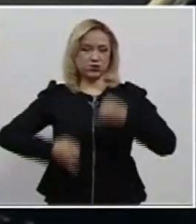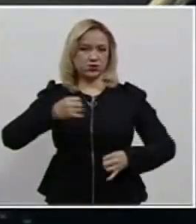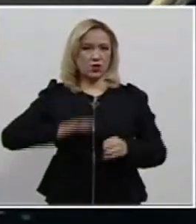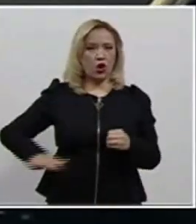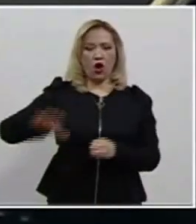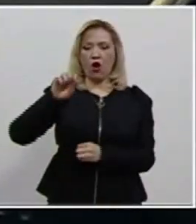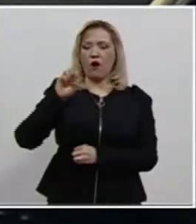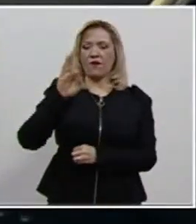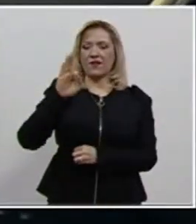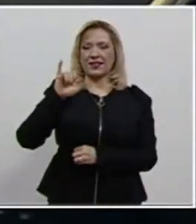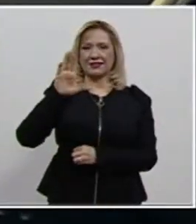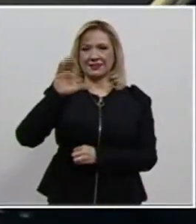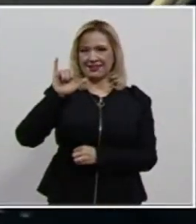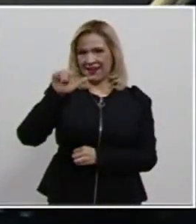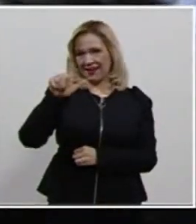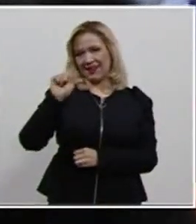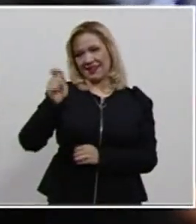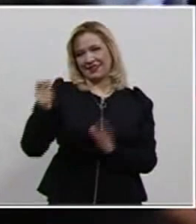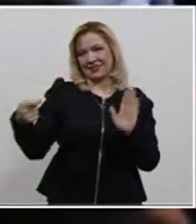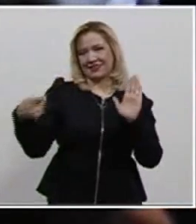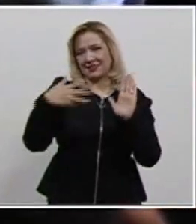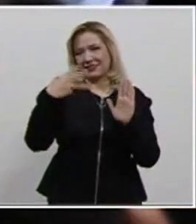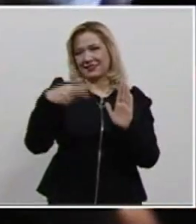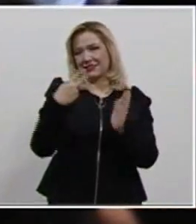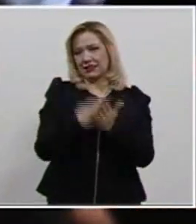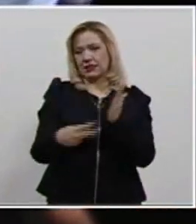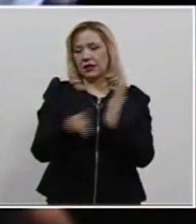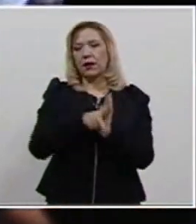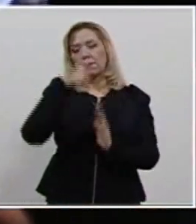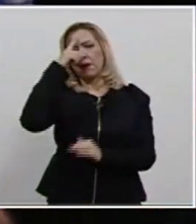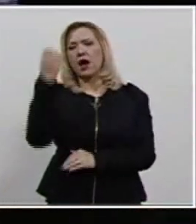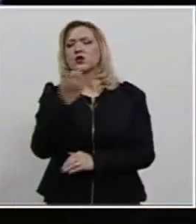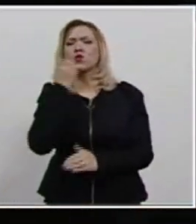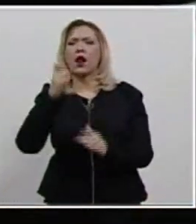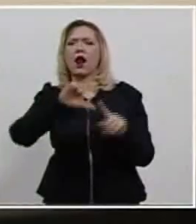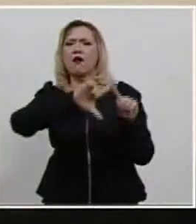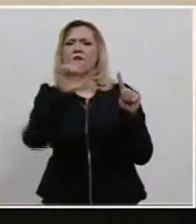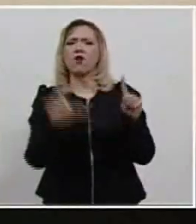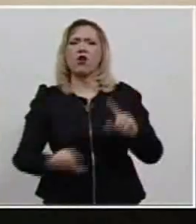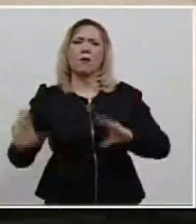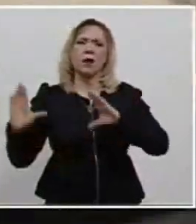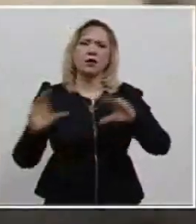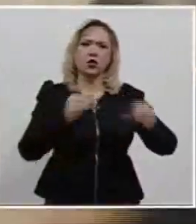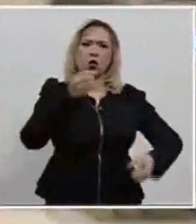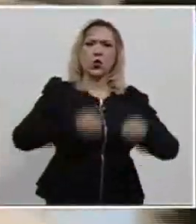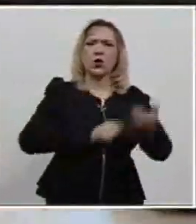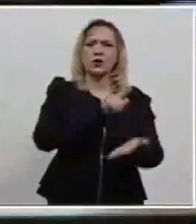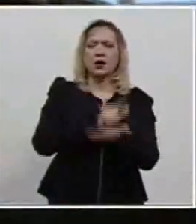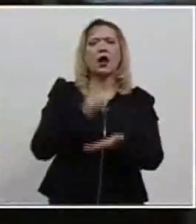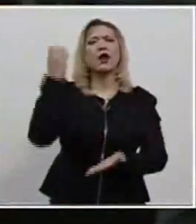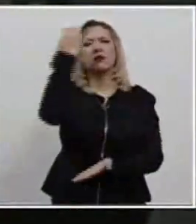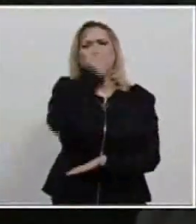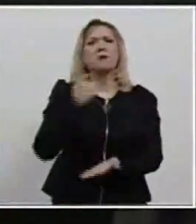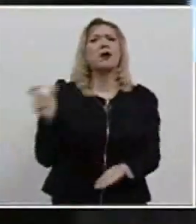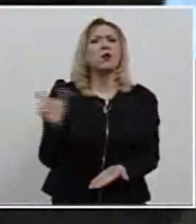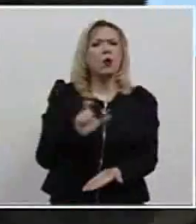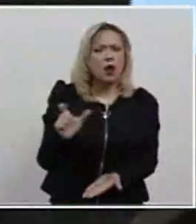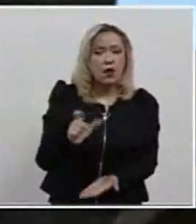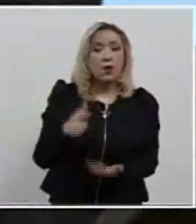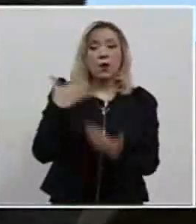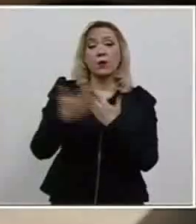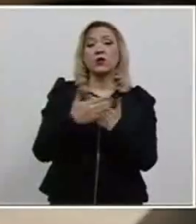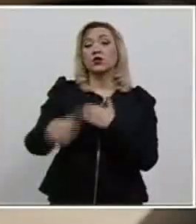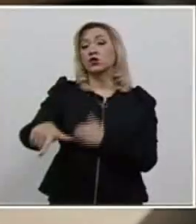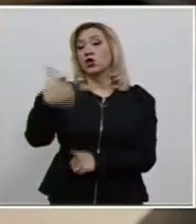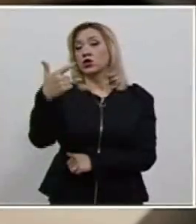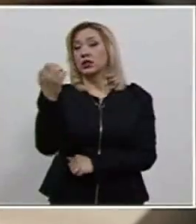el Consejo de la Judicatura Federal y la Escuela Federal de Formación Judicial. El examen de admisión se llevará a cabo el próximo 12